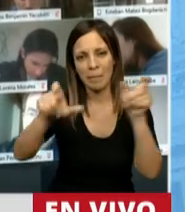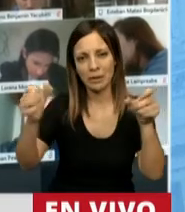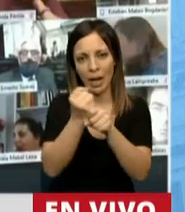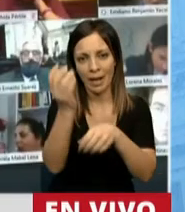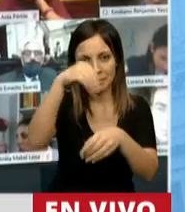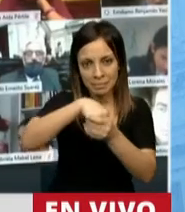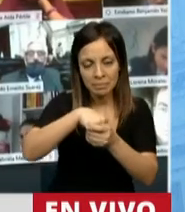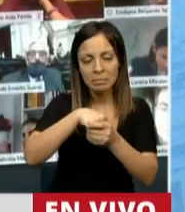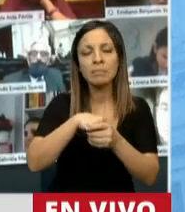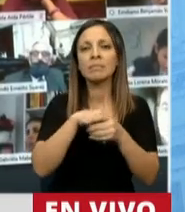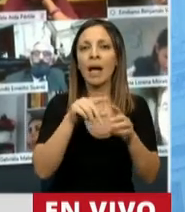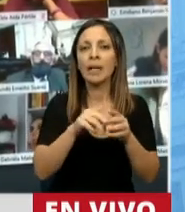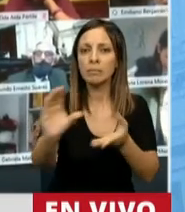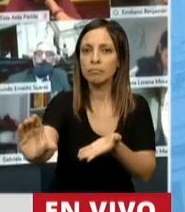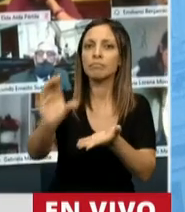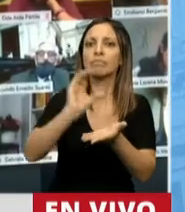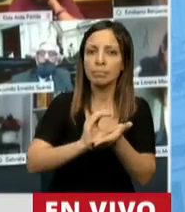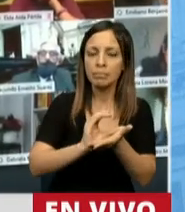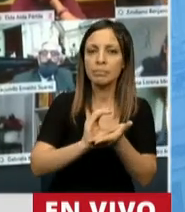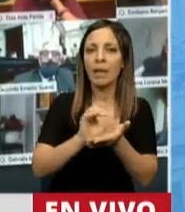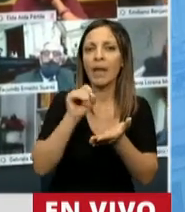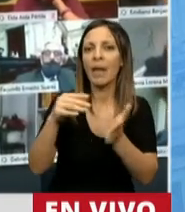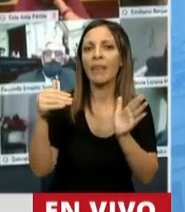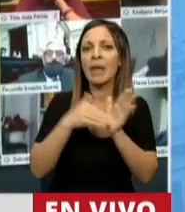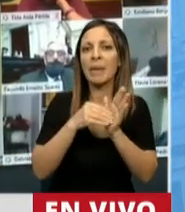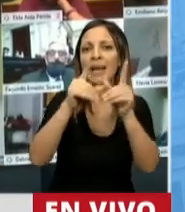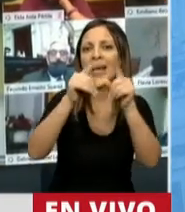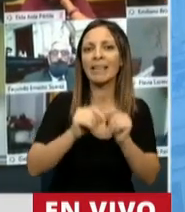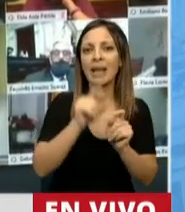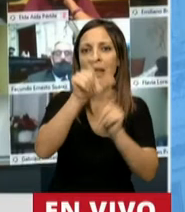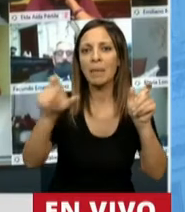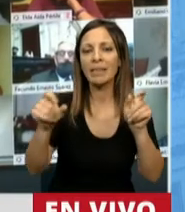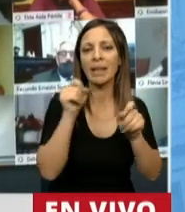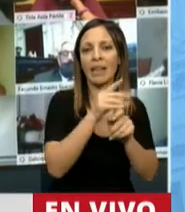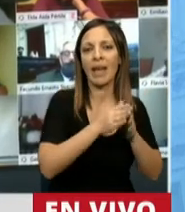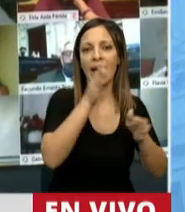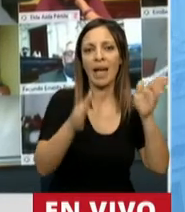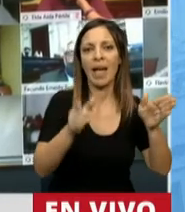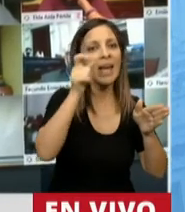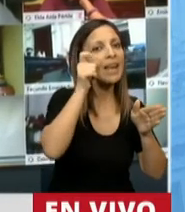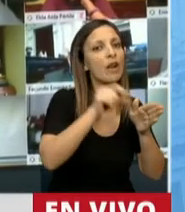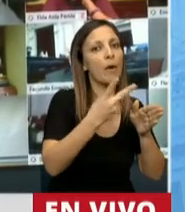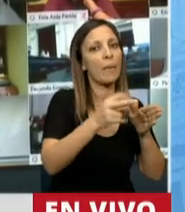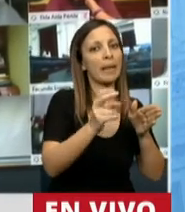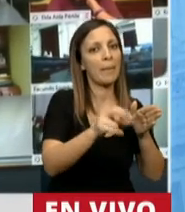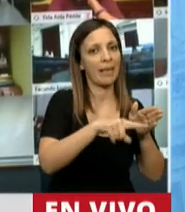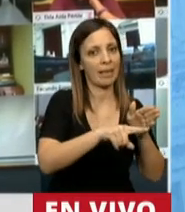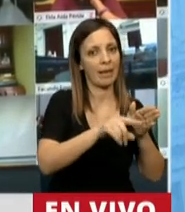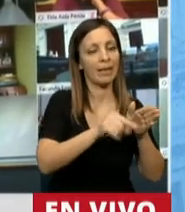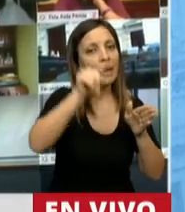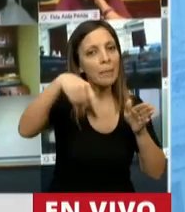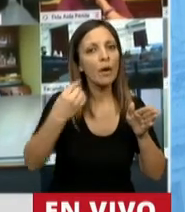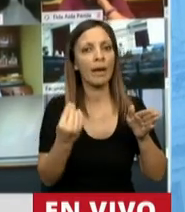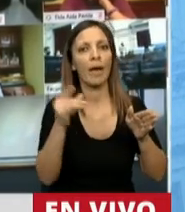se están recibiendo los fondos en base a la planta ejecutada de enero del 2020. Esto produjo que la